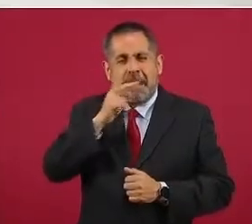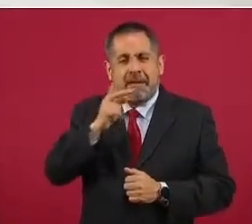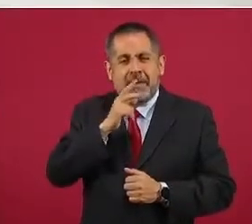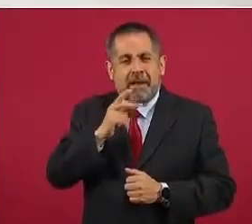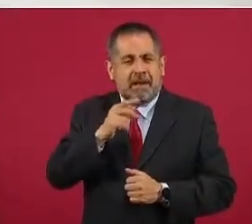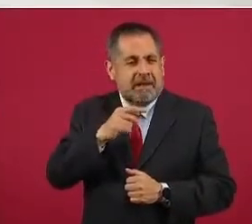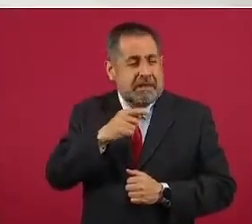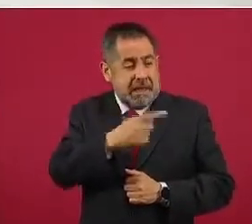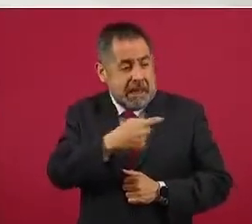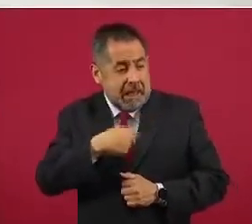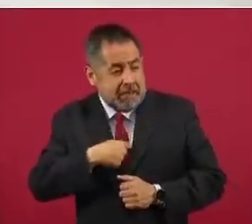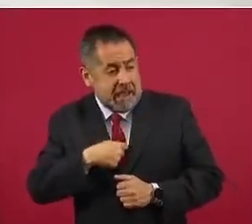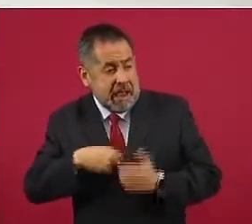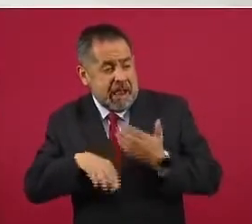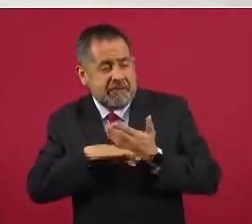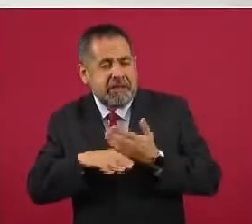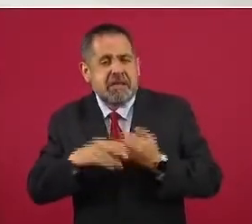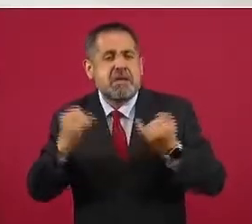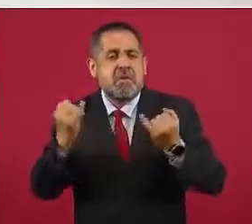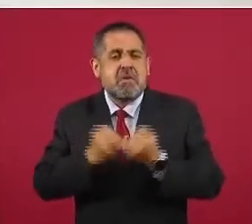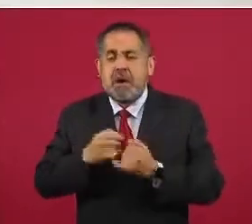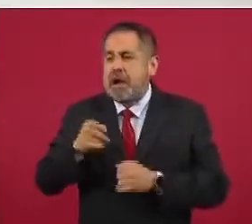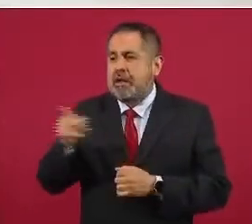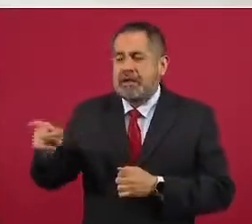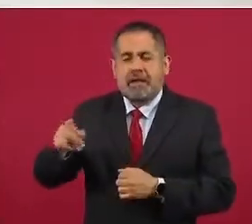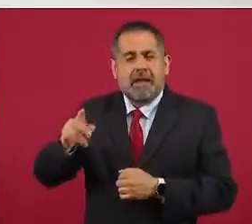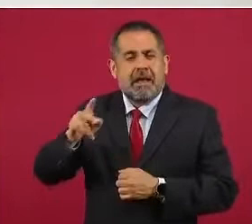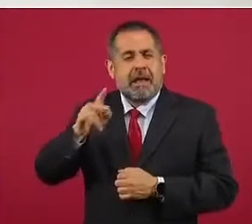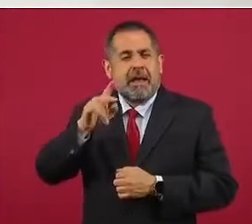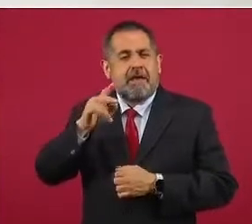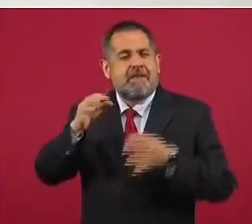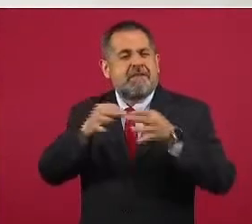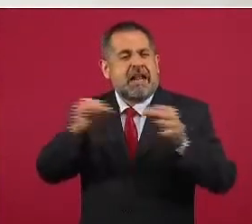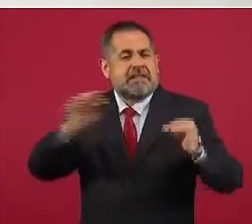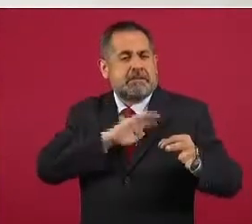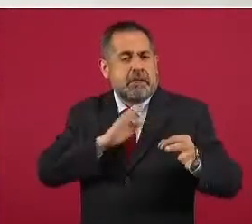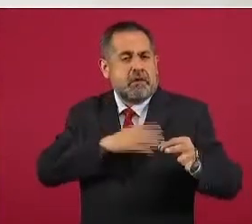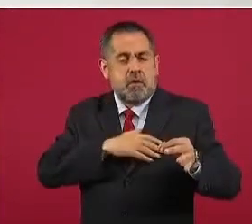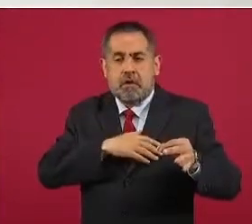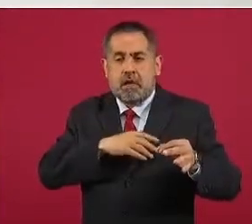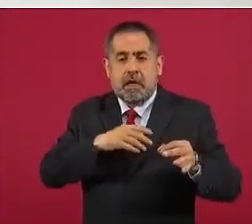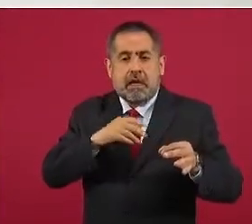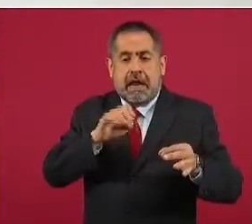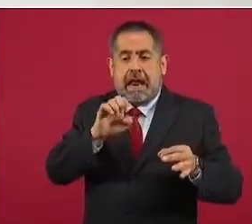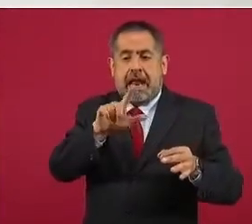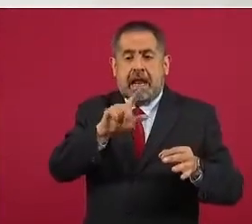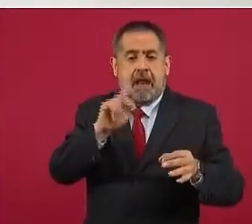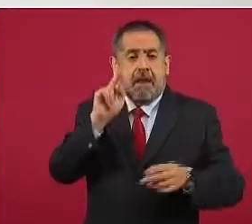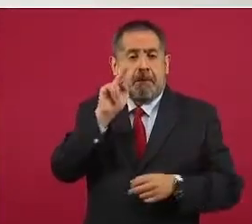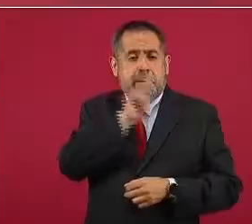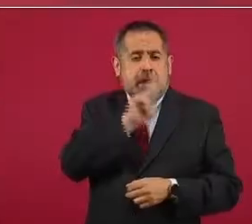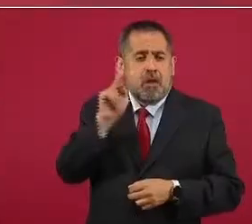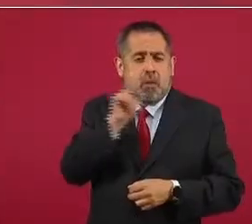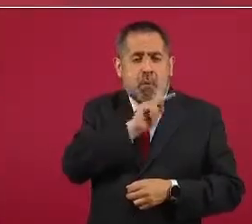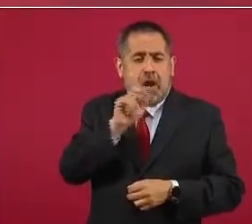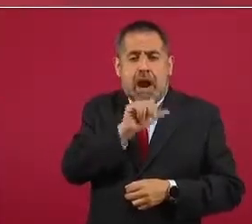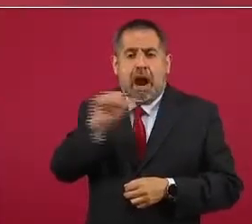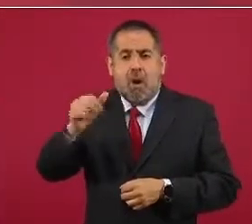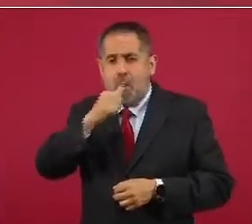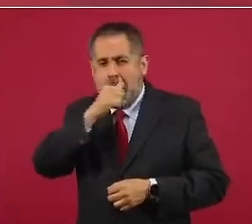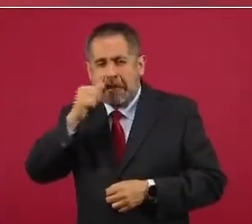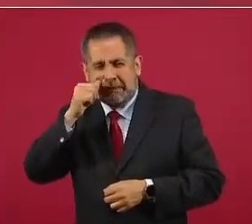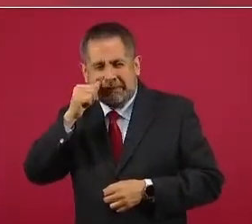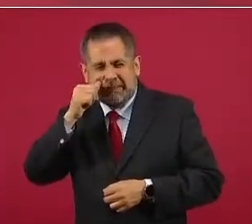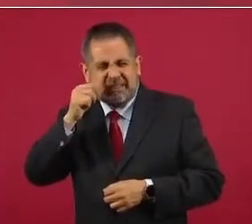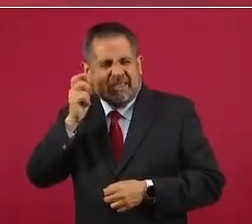es muy interesante la frase, porque